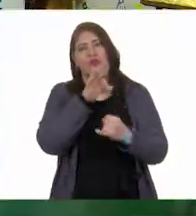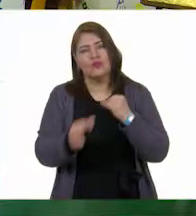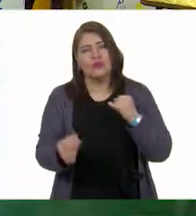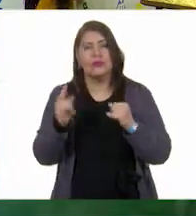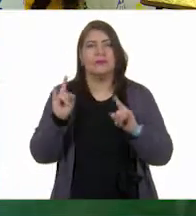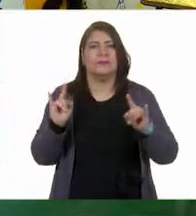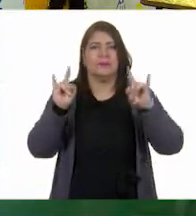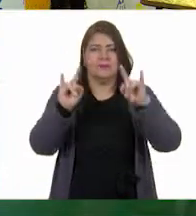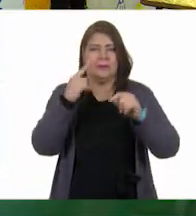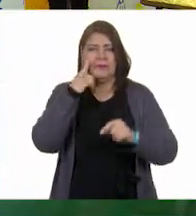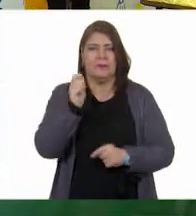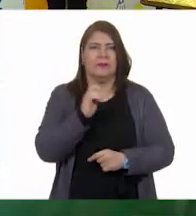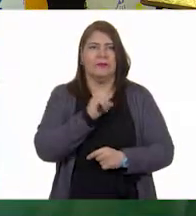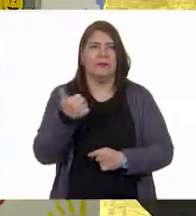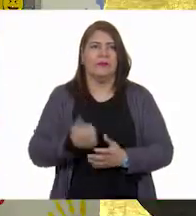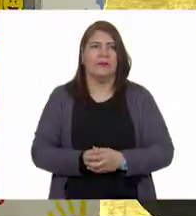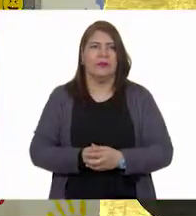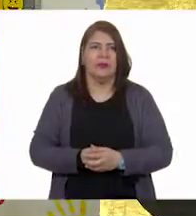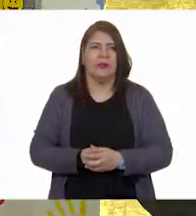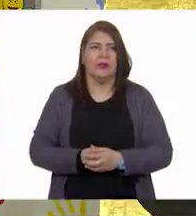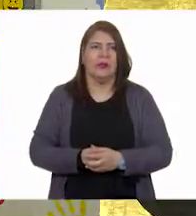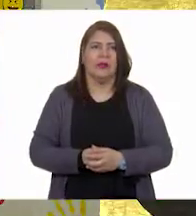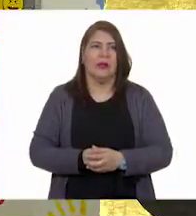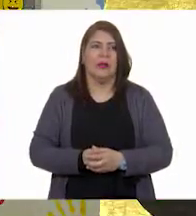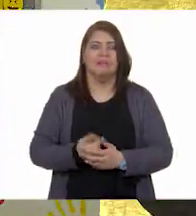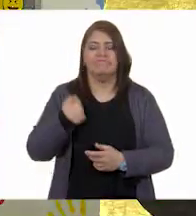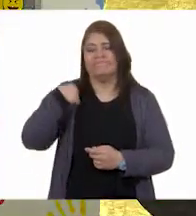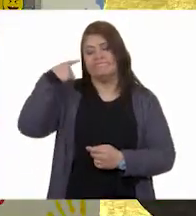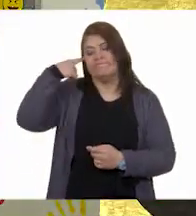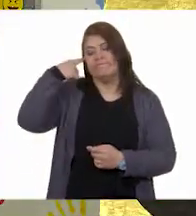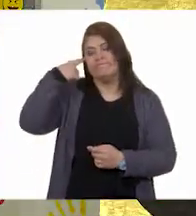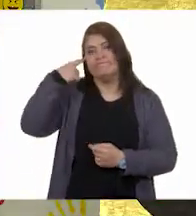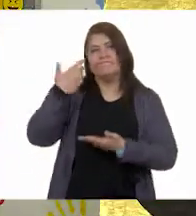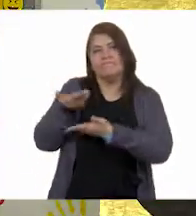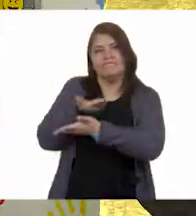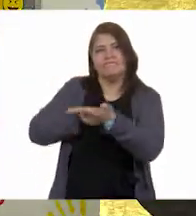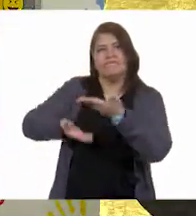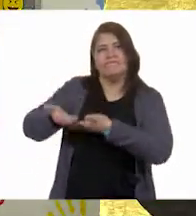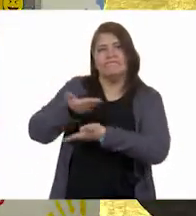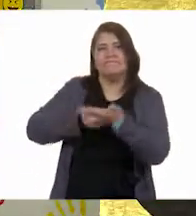tarjetita que dice, le convido de mi almuerzo.